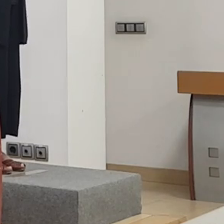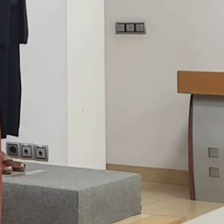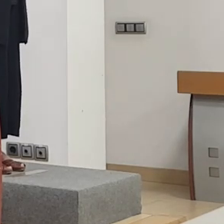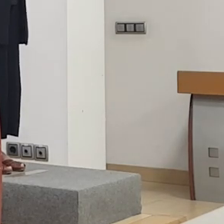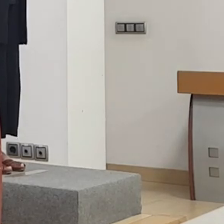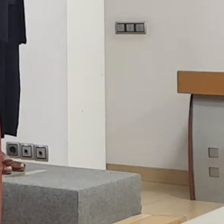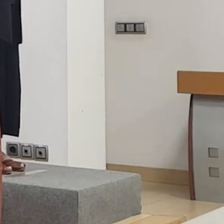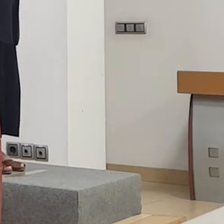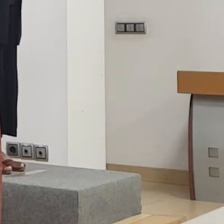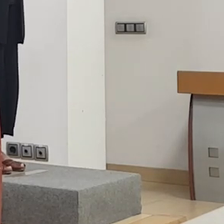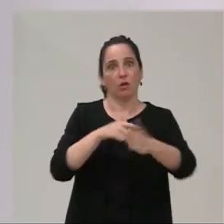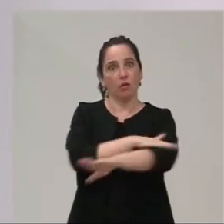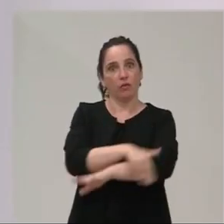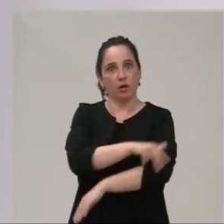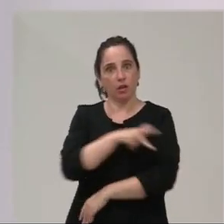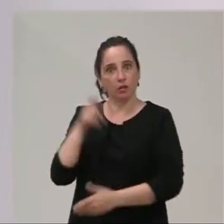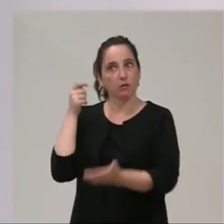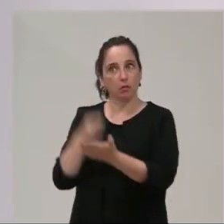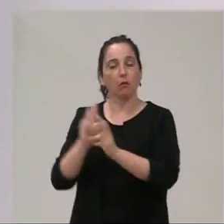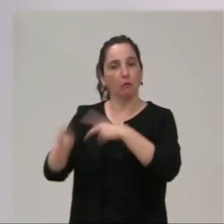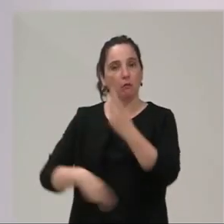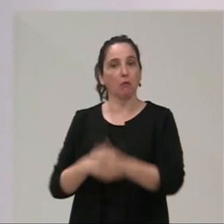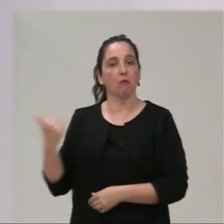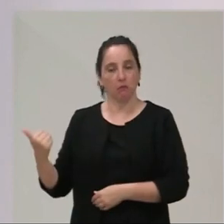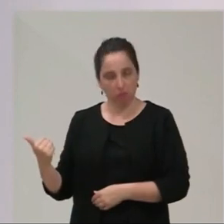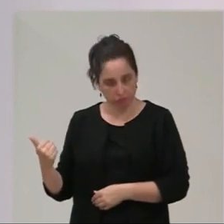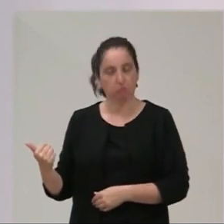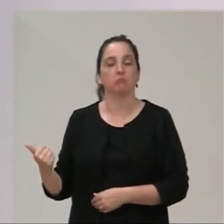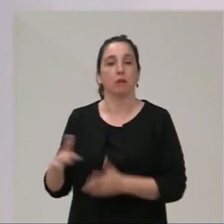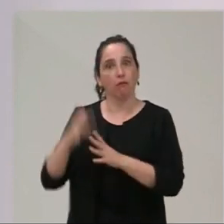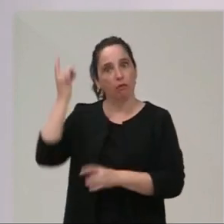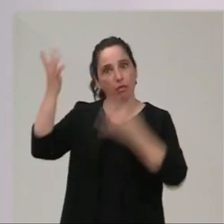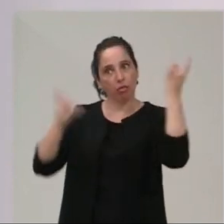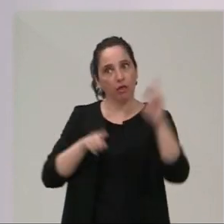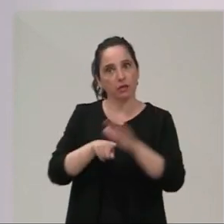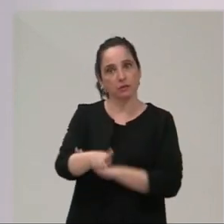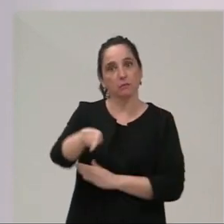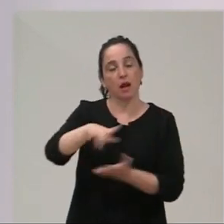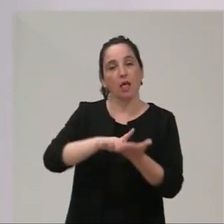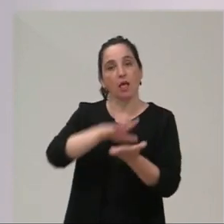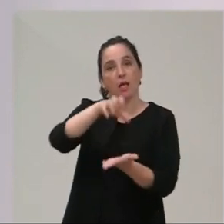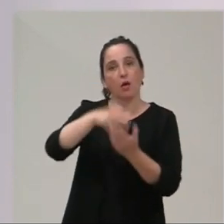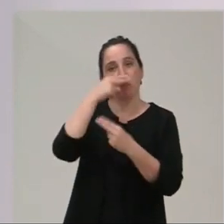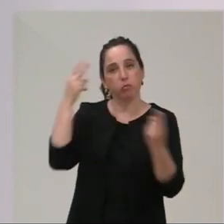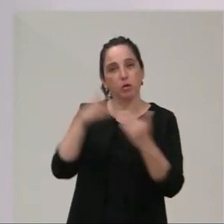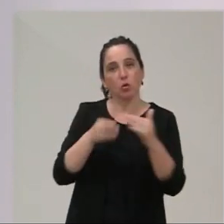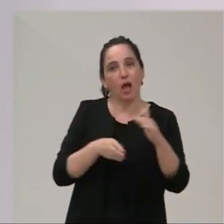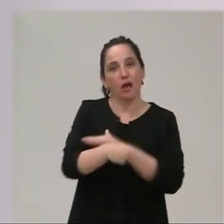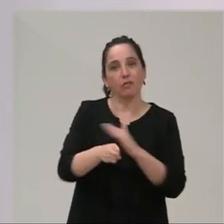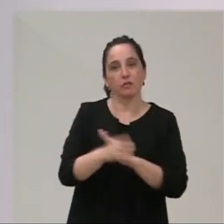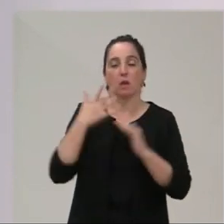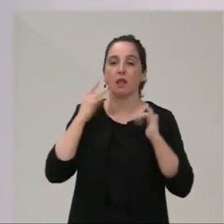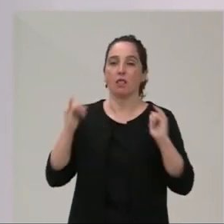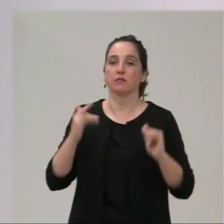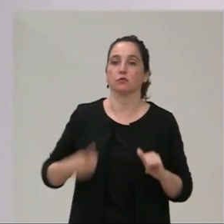el gobierno de Cantabria también lo rehabilitará y aportaremos ideas para que sea una detación pública de acceso y